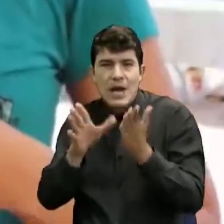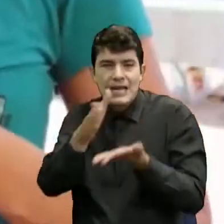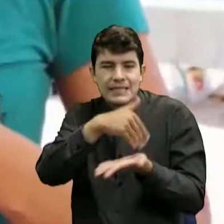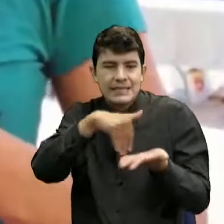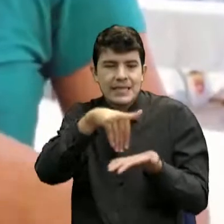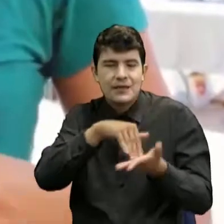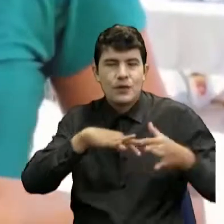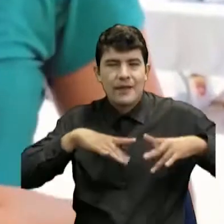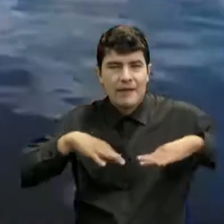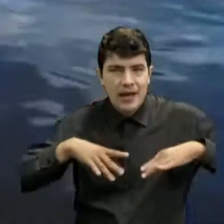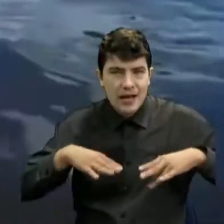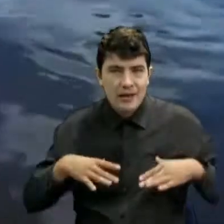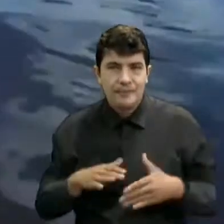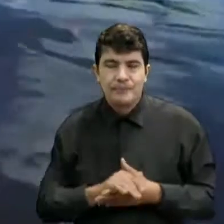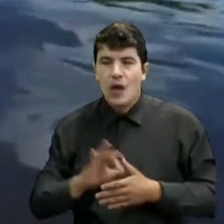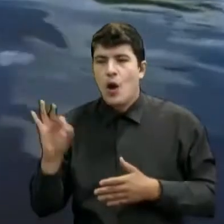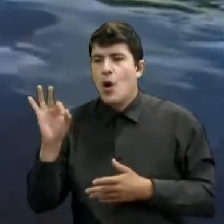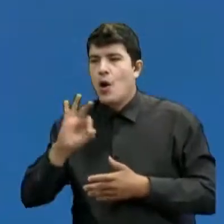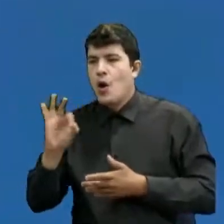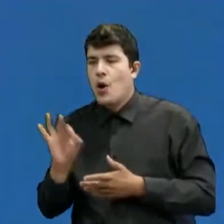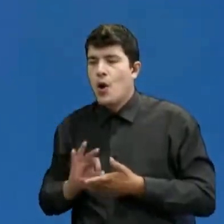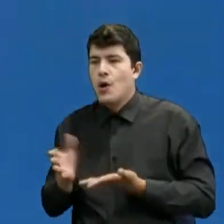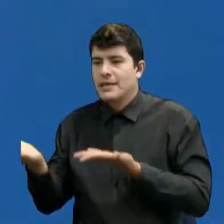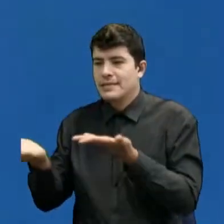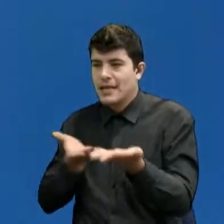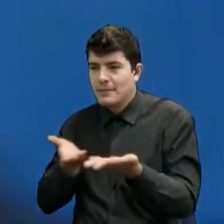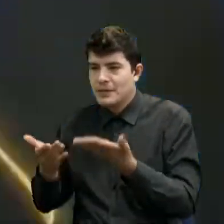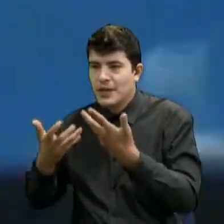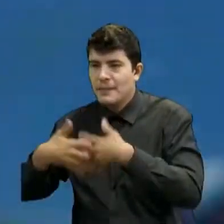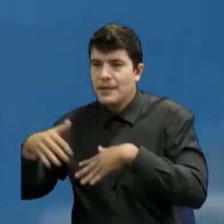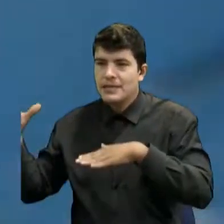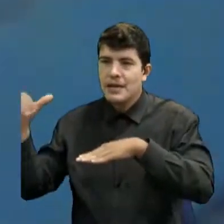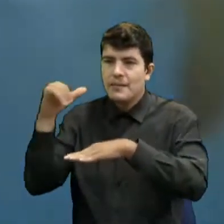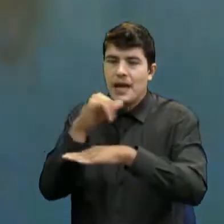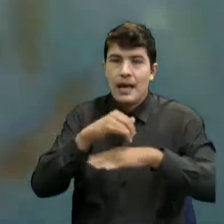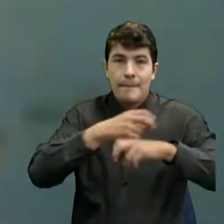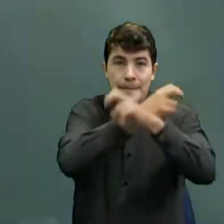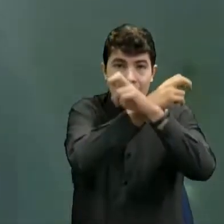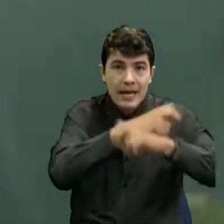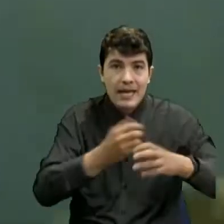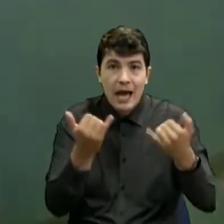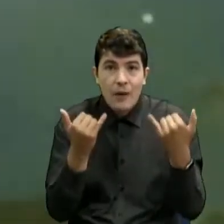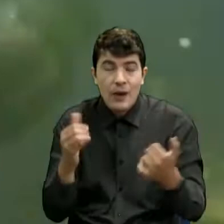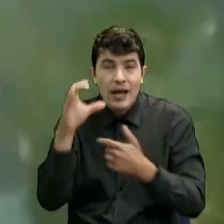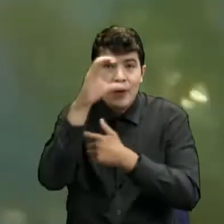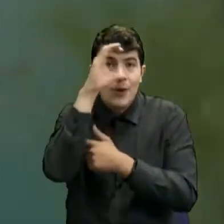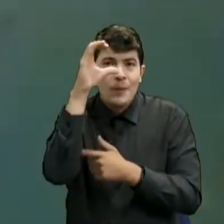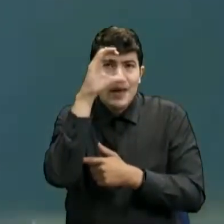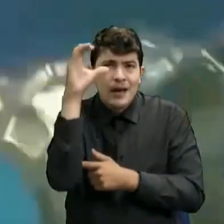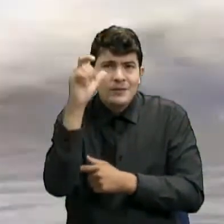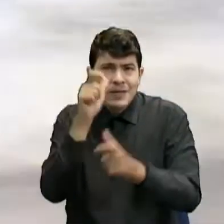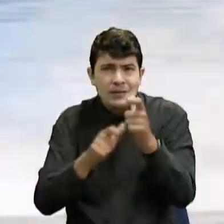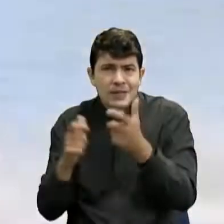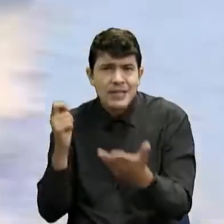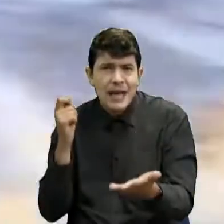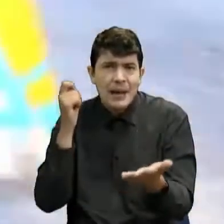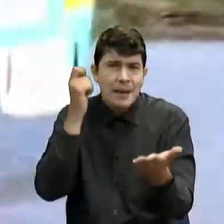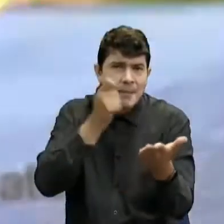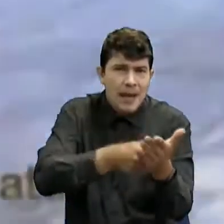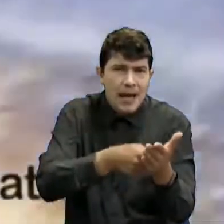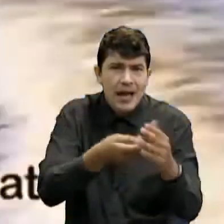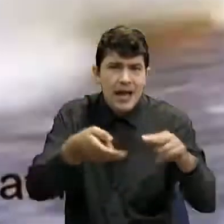vacacionales, servicios en agencias de viajes, parques temáticos. Los colombianos no van a tener que pagar